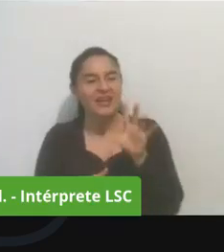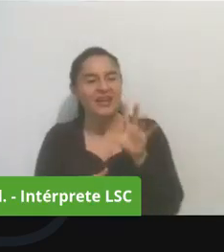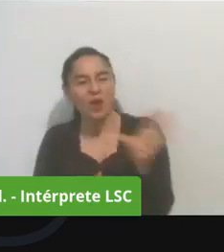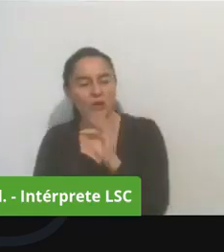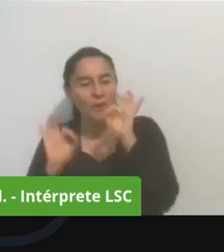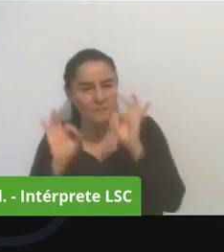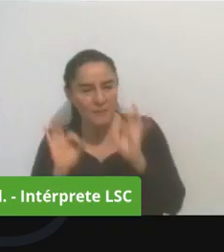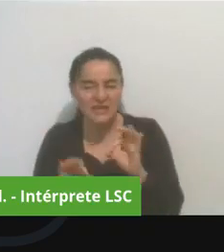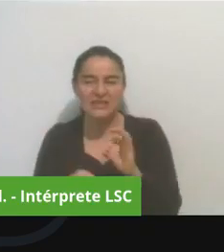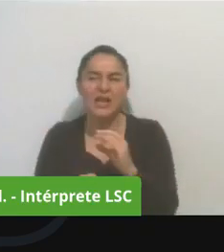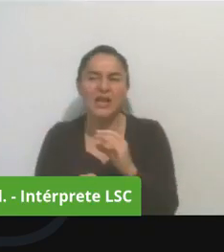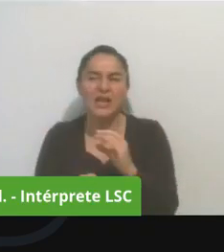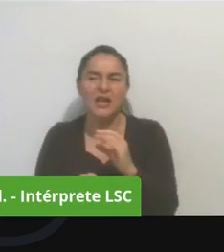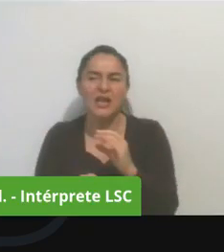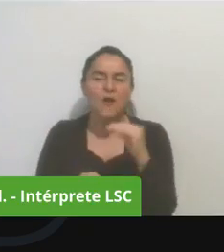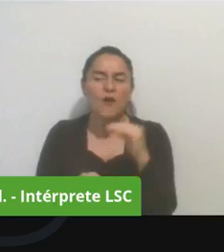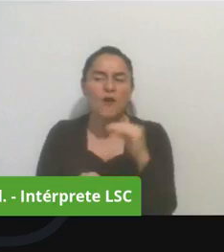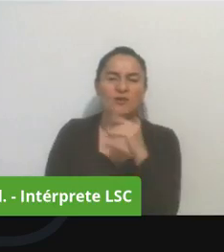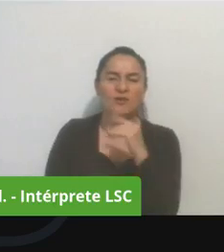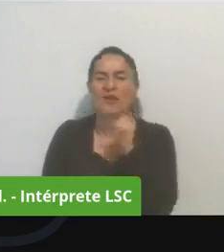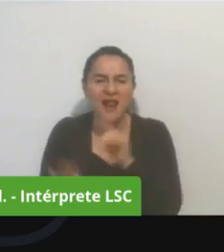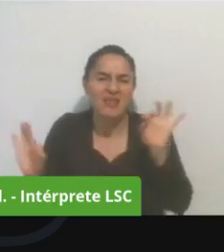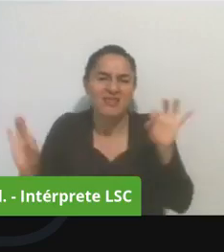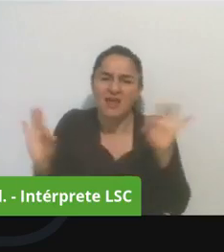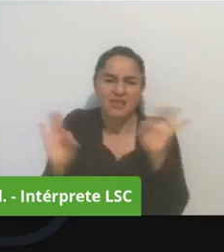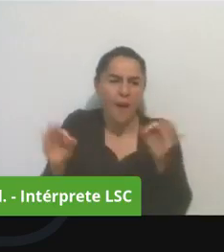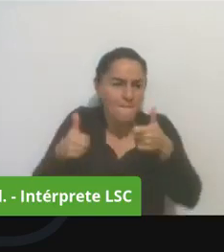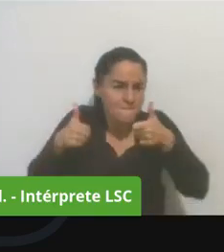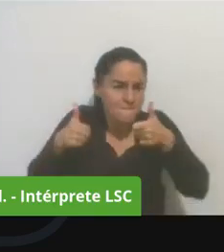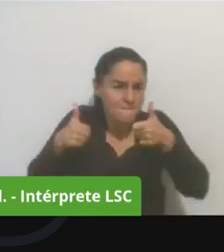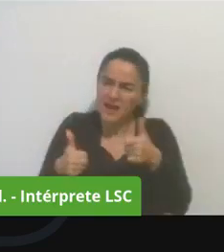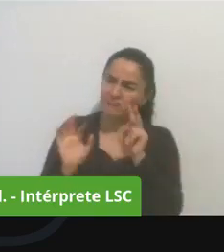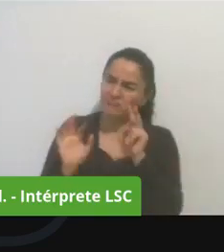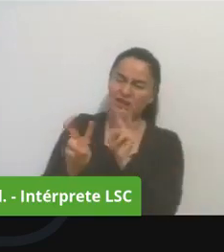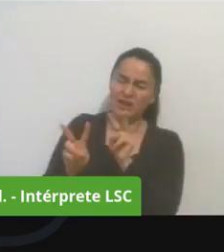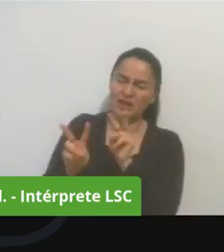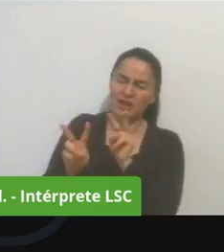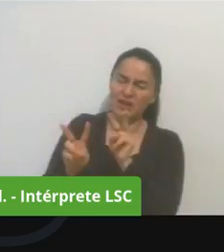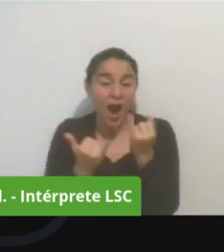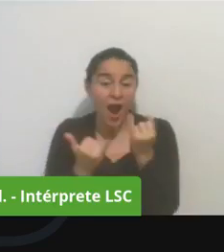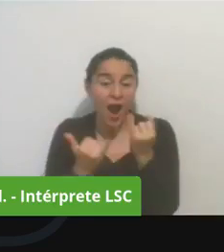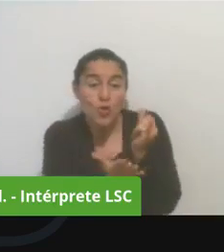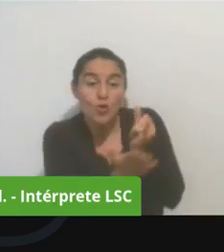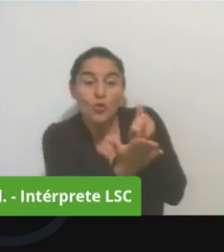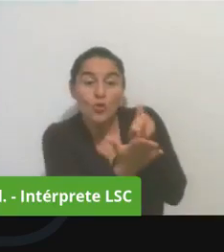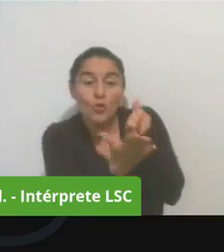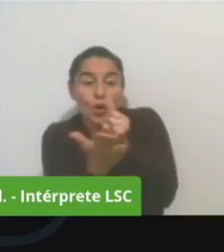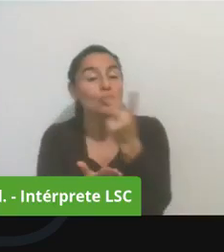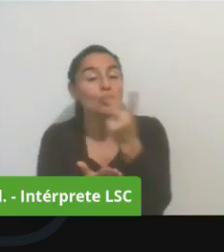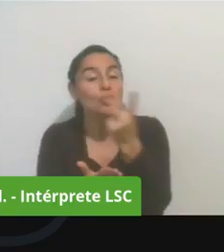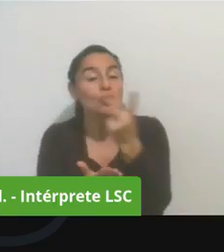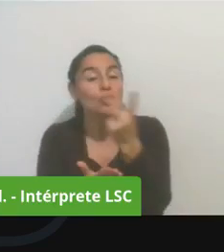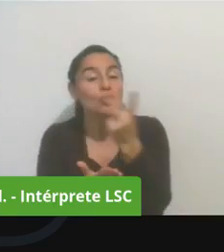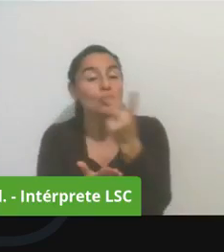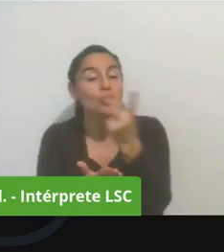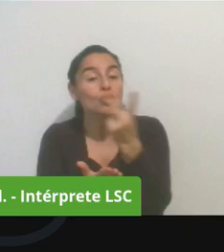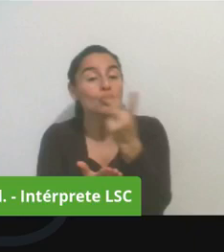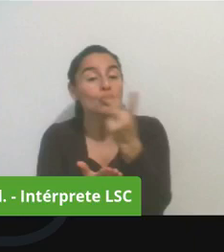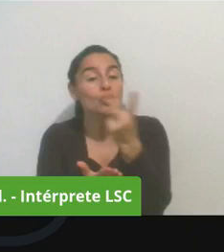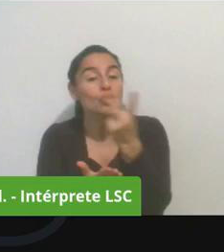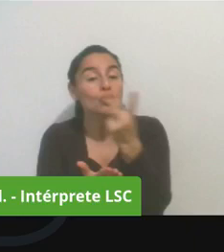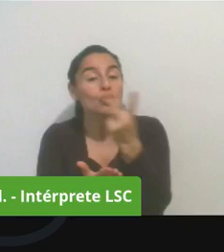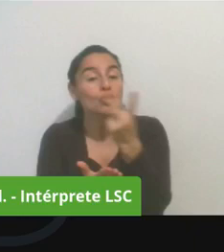la tecnología mire cómo están casi 200 comunales ahorita conectados cuando decían que los comunales no iban a participar virtualmente se hacen